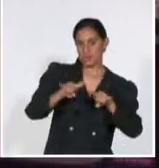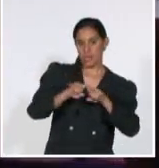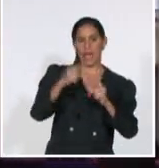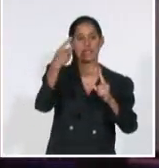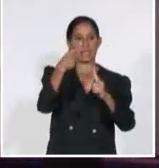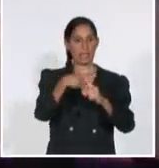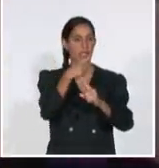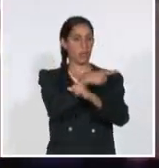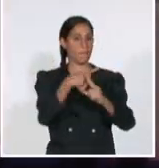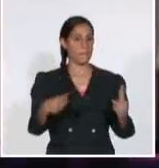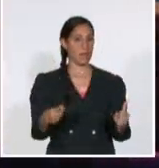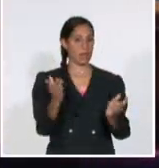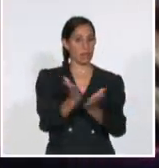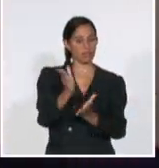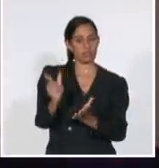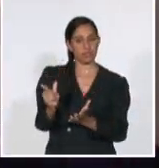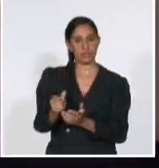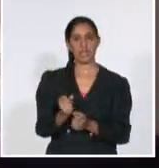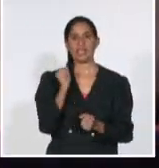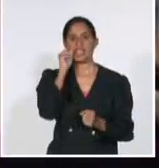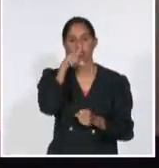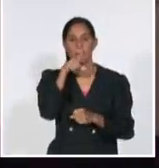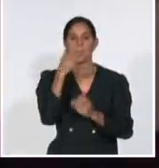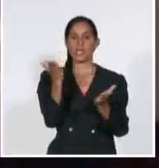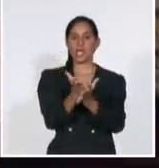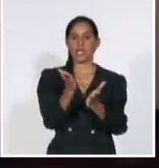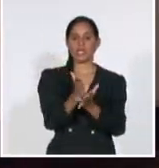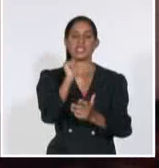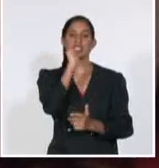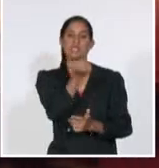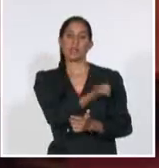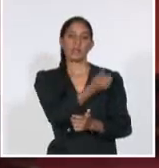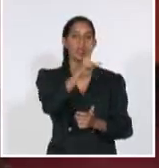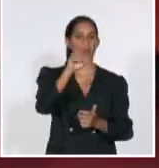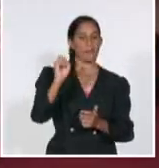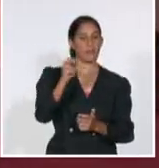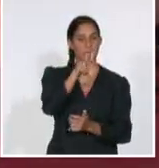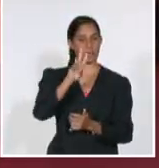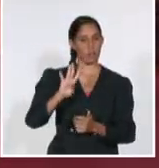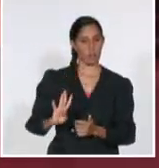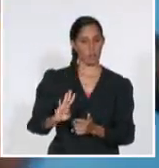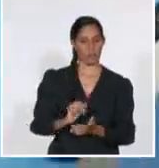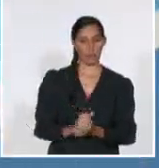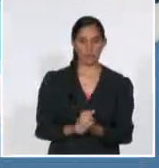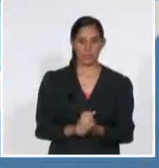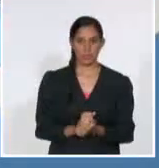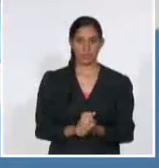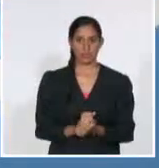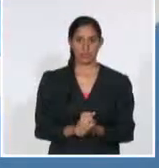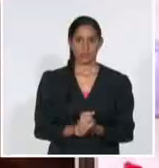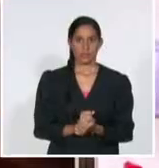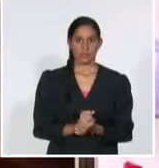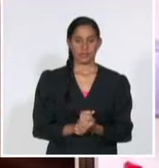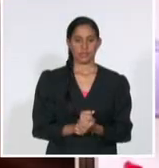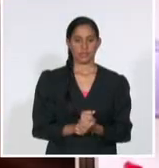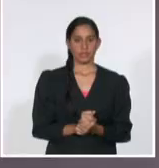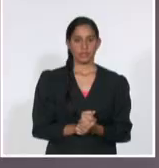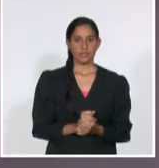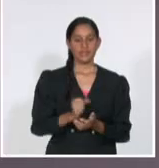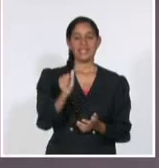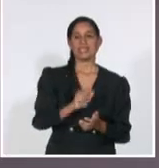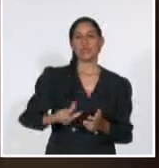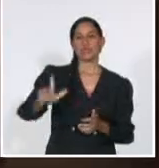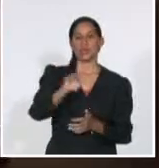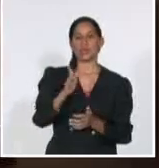que concluyen estudios en diciembre de 2024. La titular de Trabajo y Seguridad Social afirmó que el estimado es de